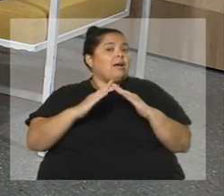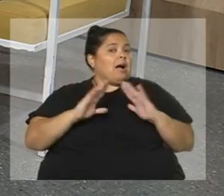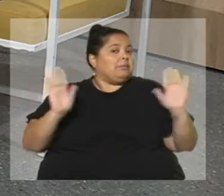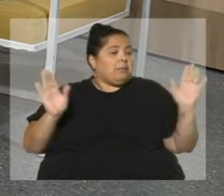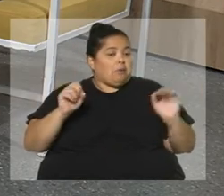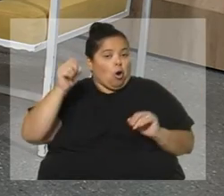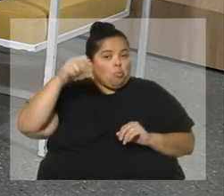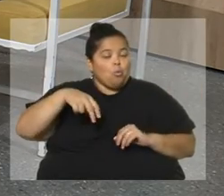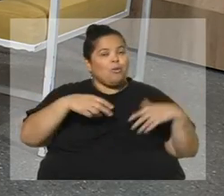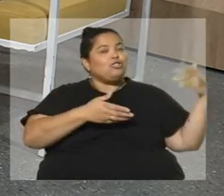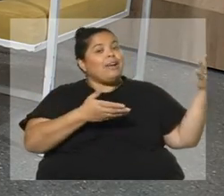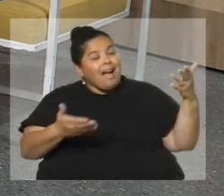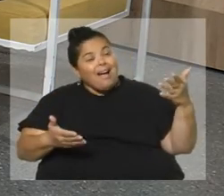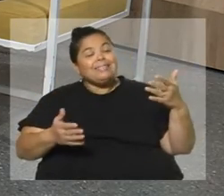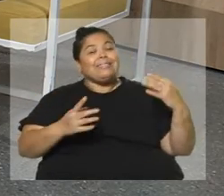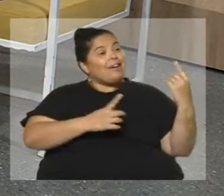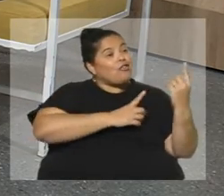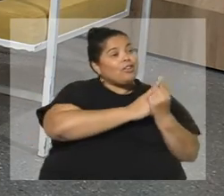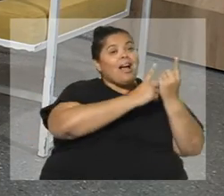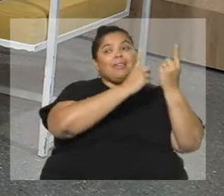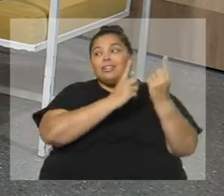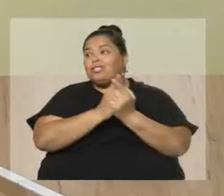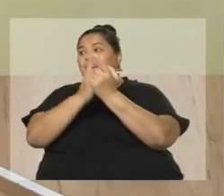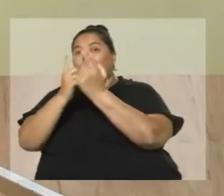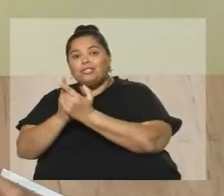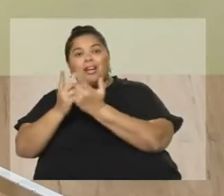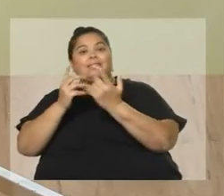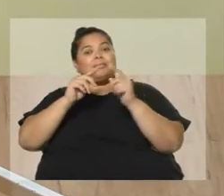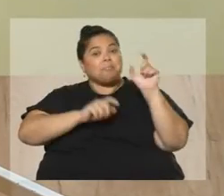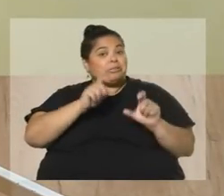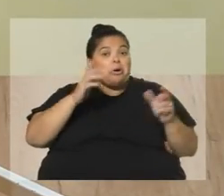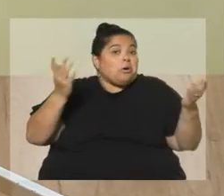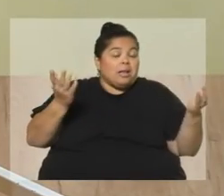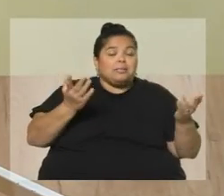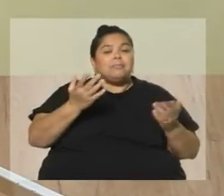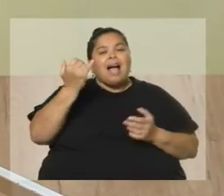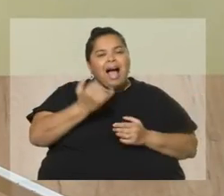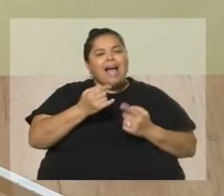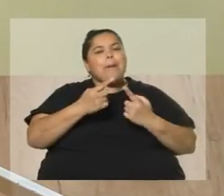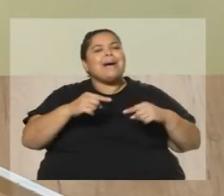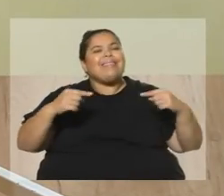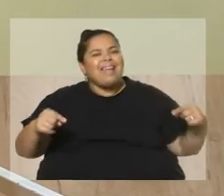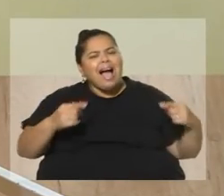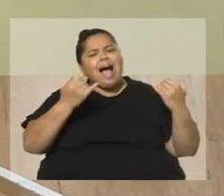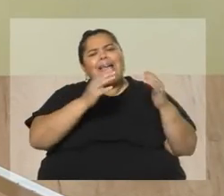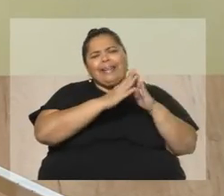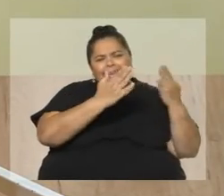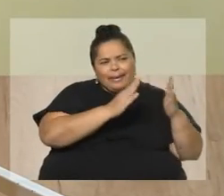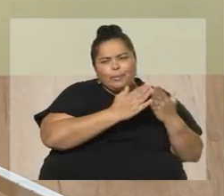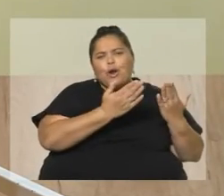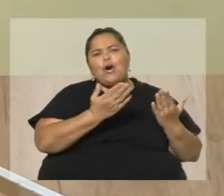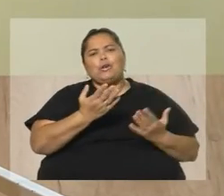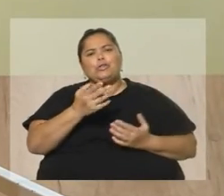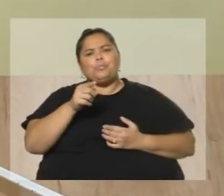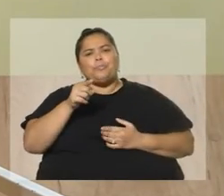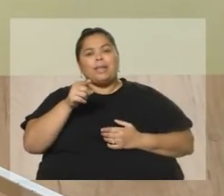llegás y, bueno, te vas encontrando con otras personas y también tenemos ahí material, libros y demás, el libro de